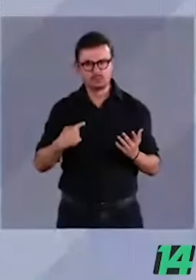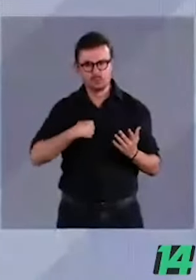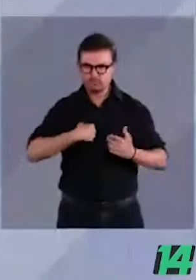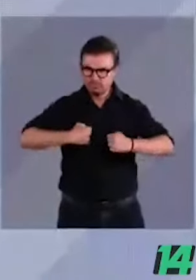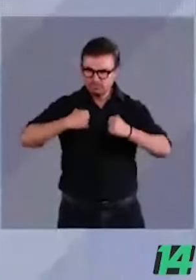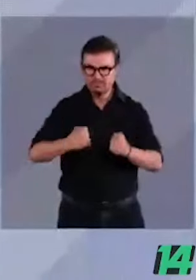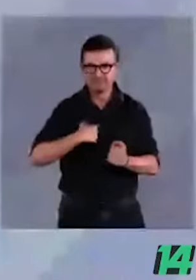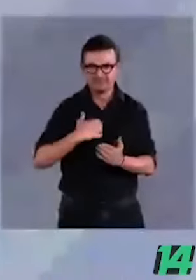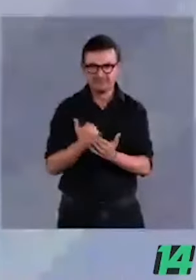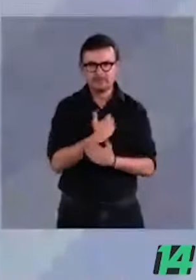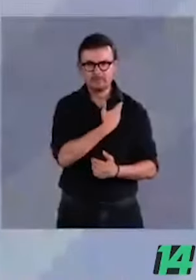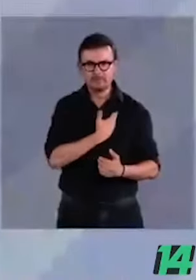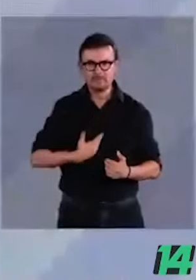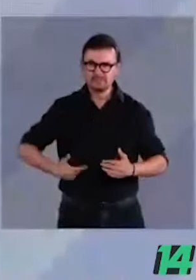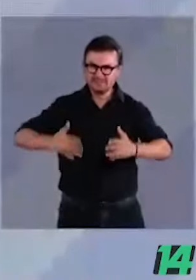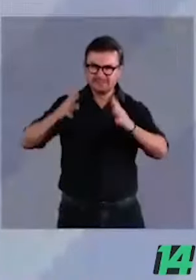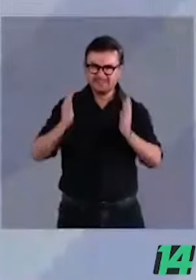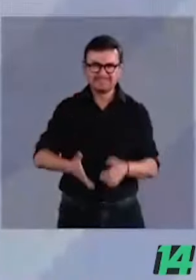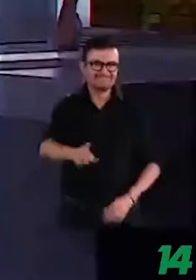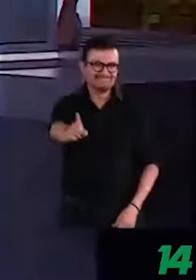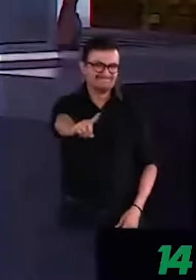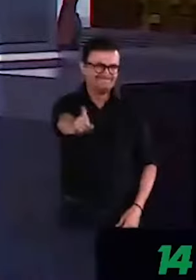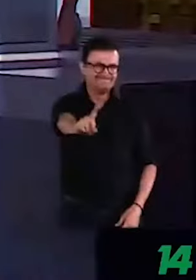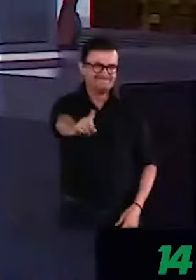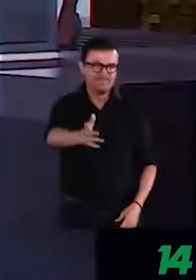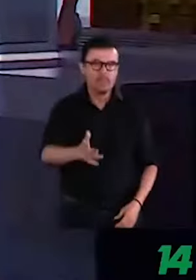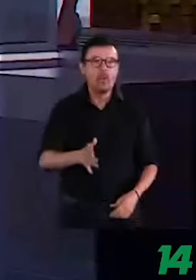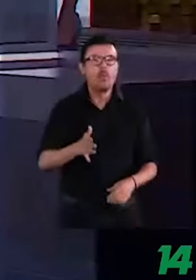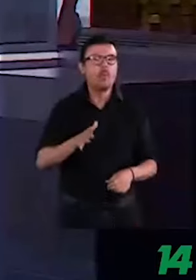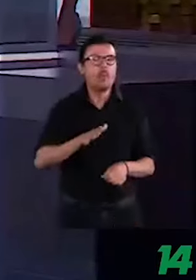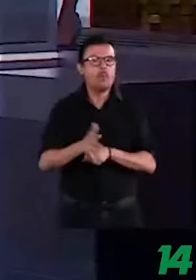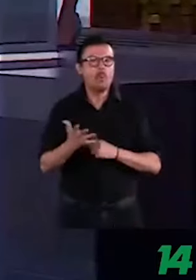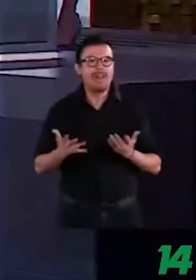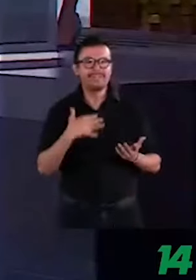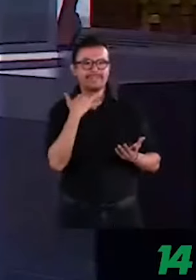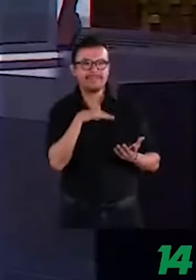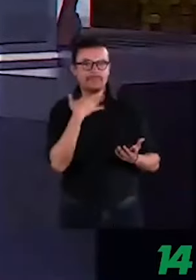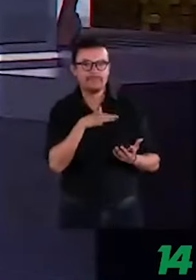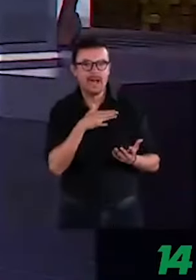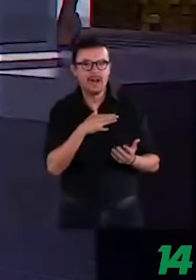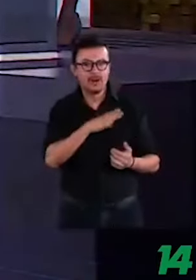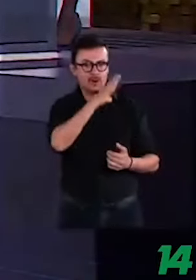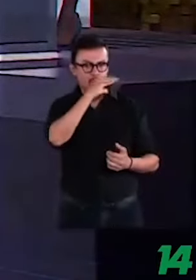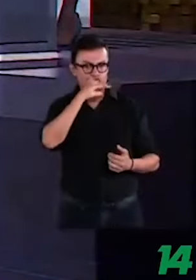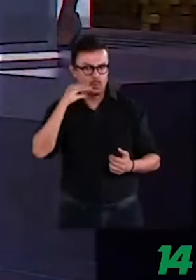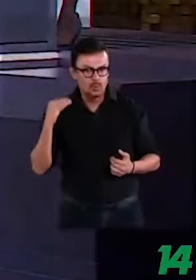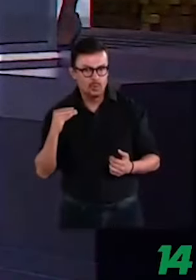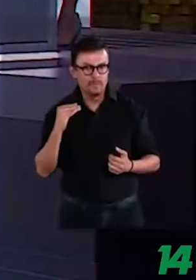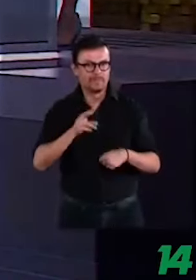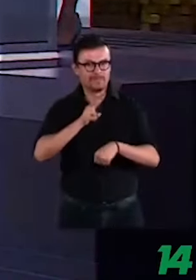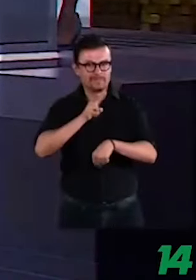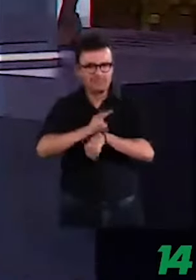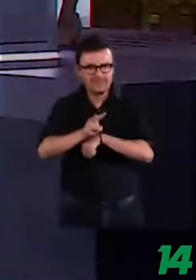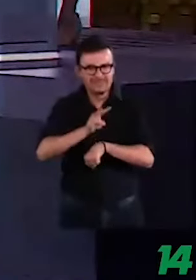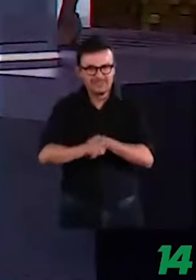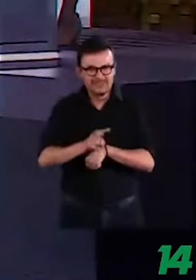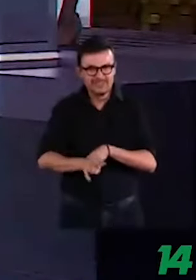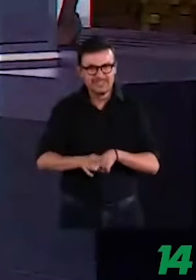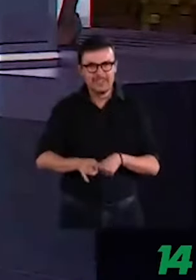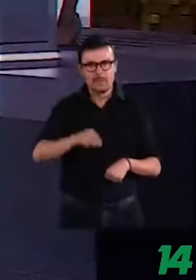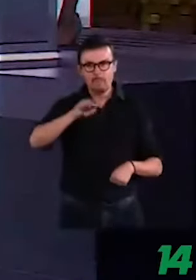países donde esto es un trámite es en Cuba, de Canel, en el Venezuela de Maduro, en la Rusia de Putin.